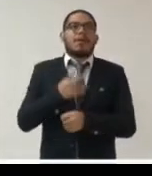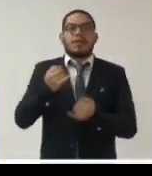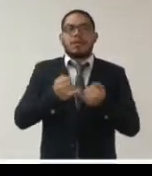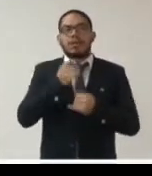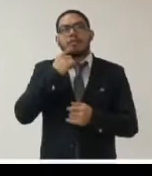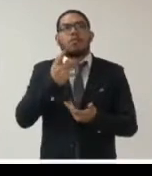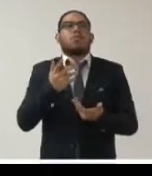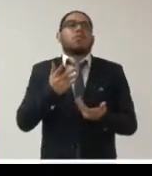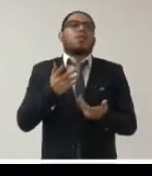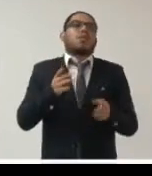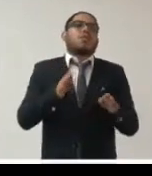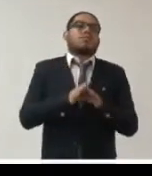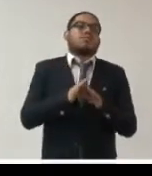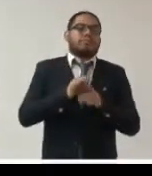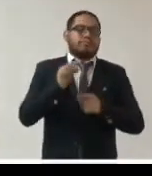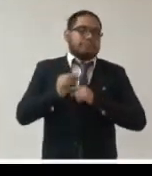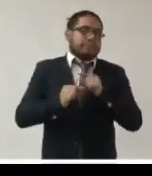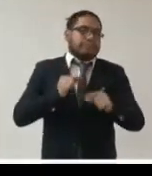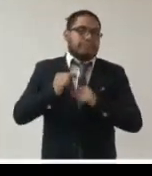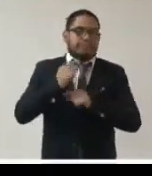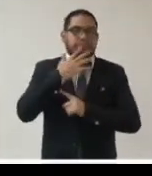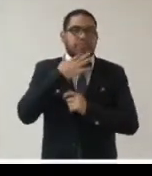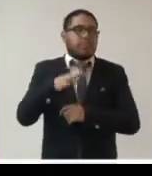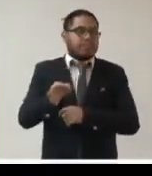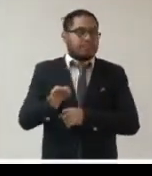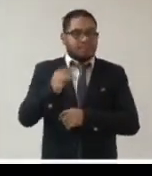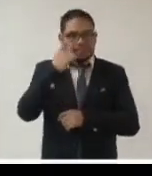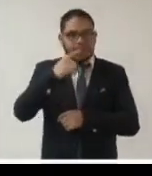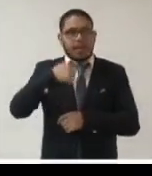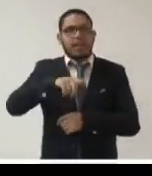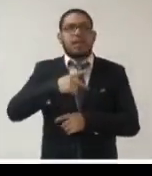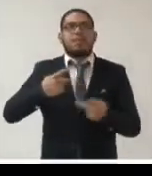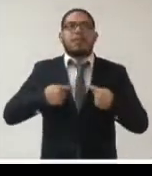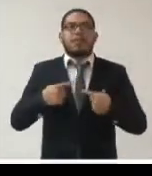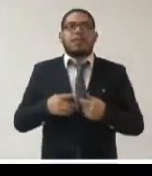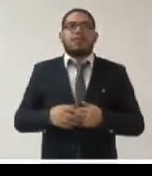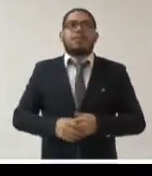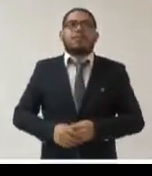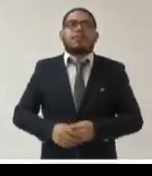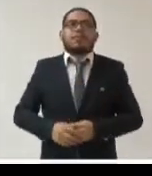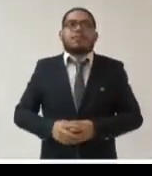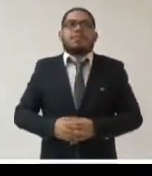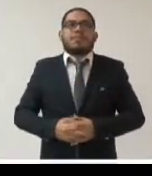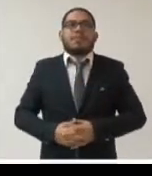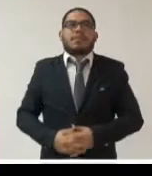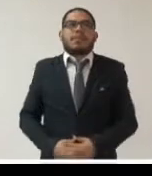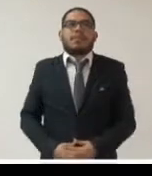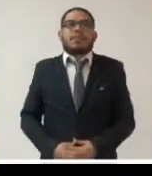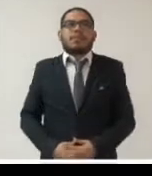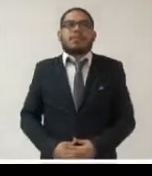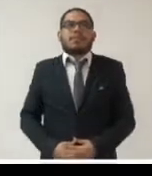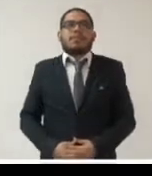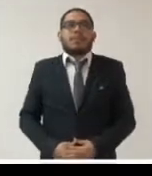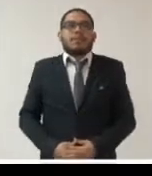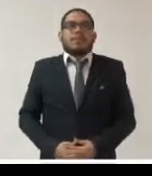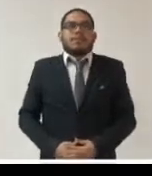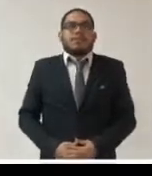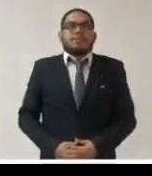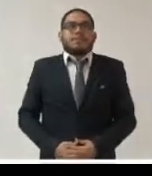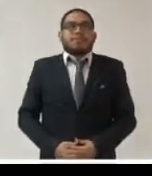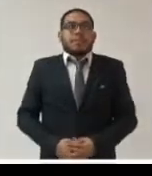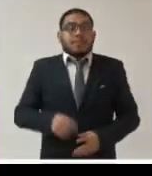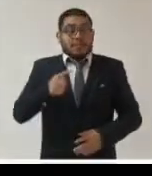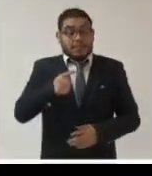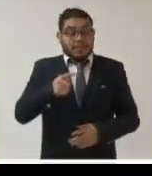capacitación fácil sencilla para los ciudadanos qué más ocurrió se transfirió se transfirieron